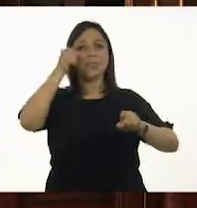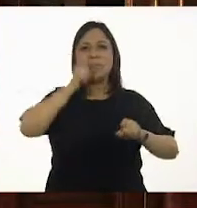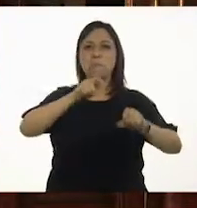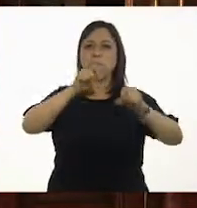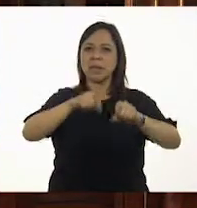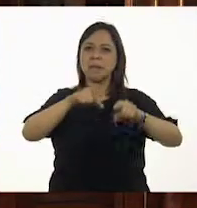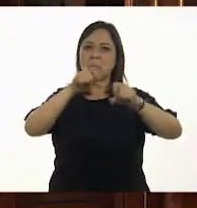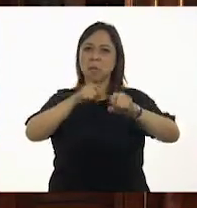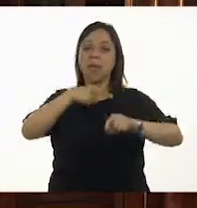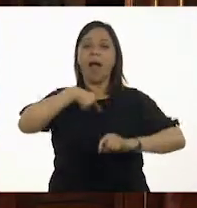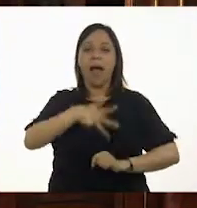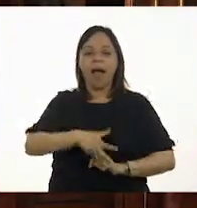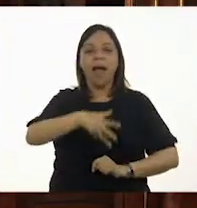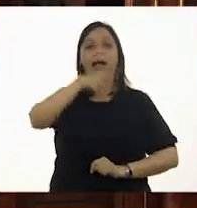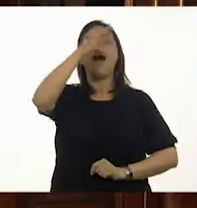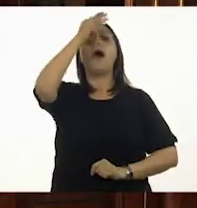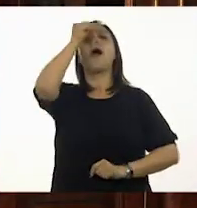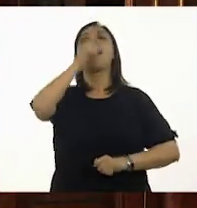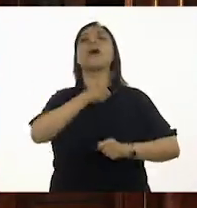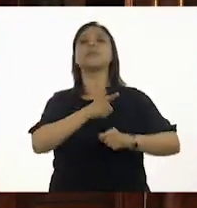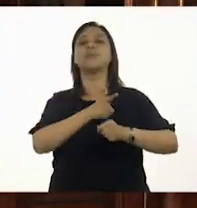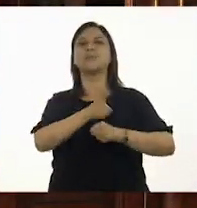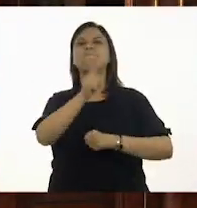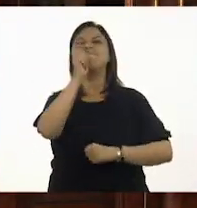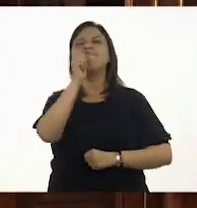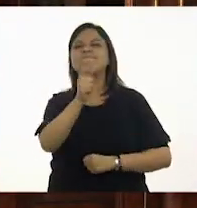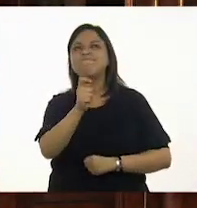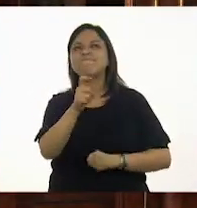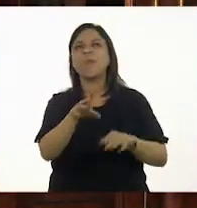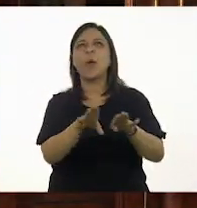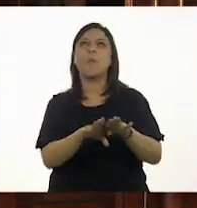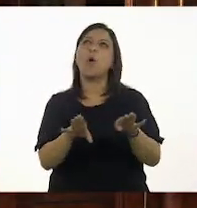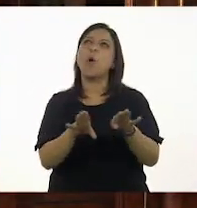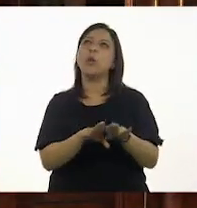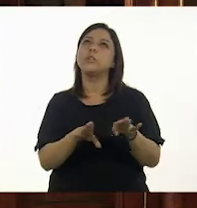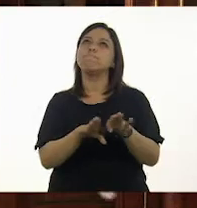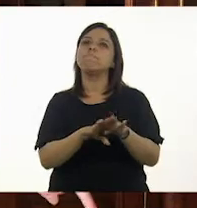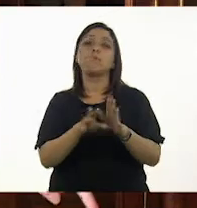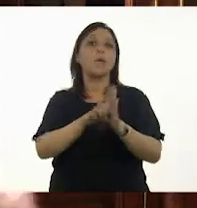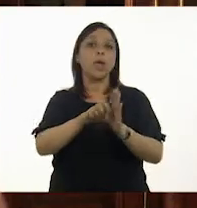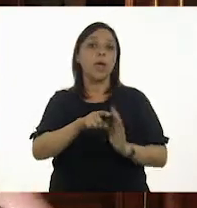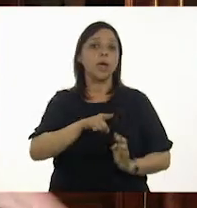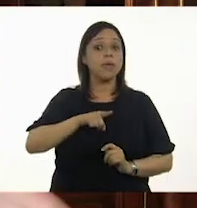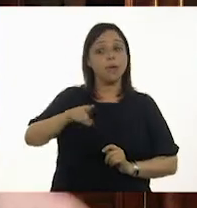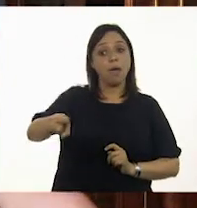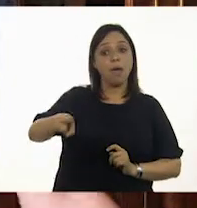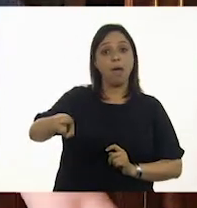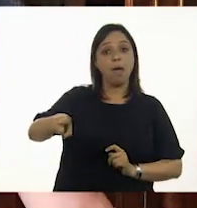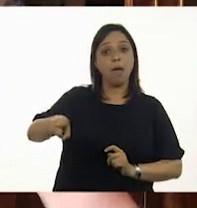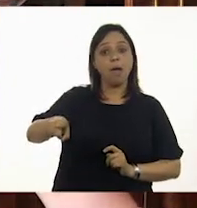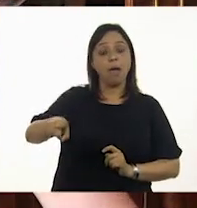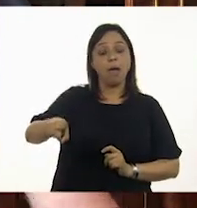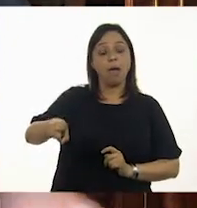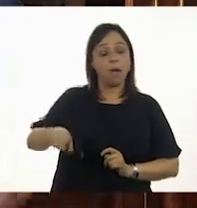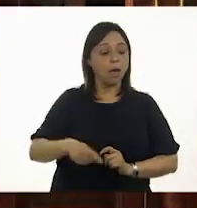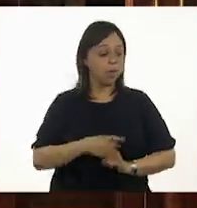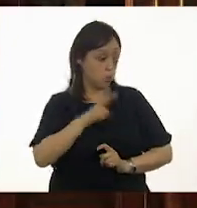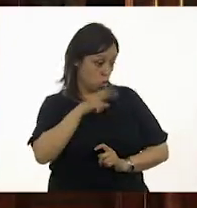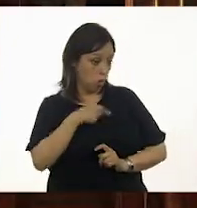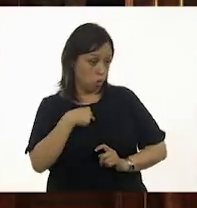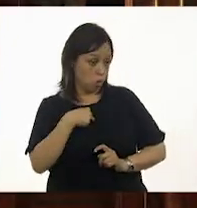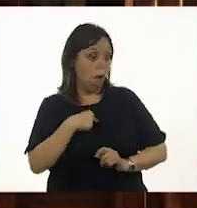aprendí a, ¿cómo decirles a...? Por ejemplo, decía ía, y yo decía, ah, sí,